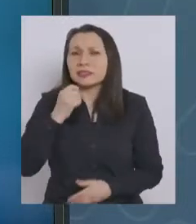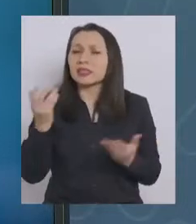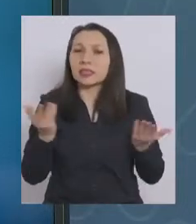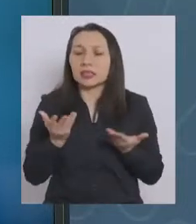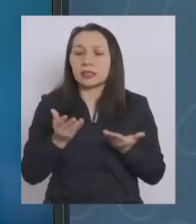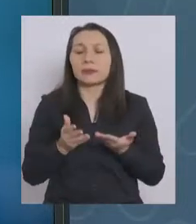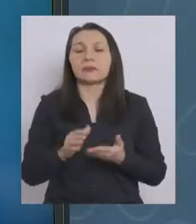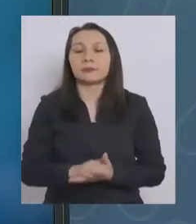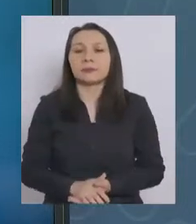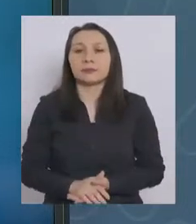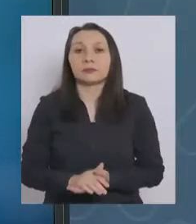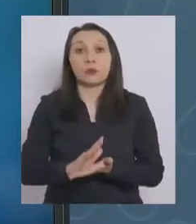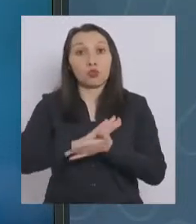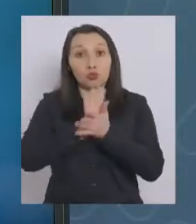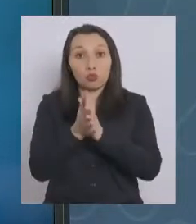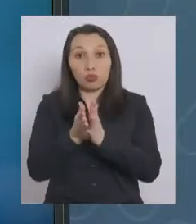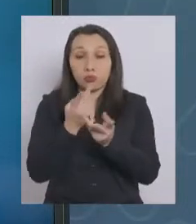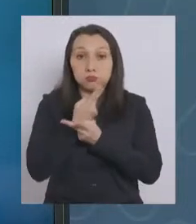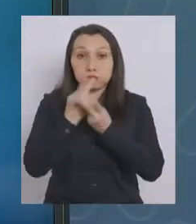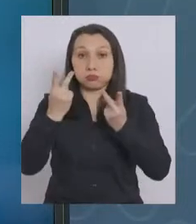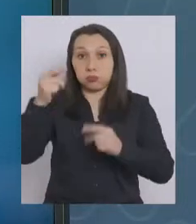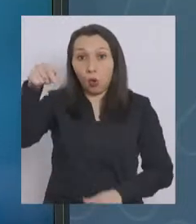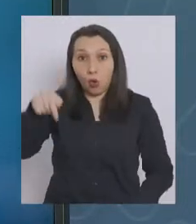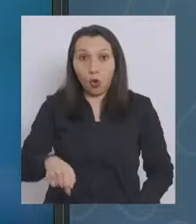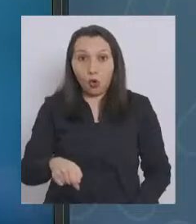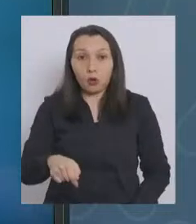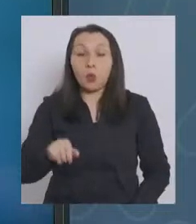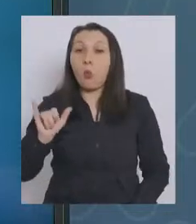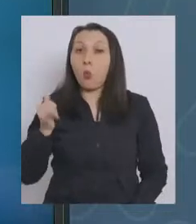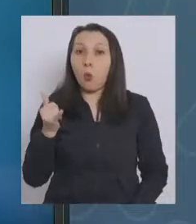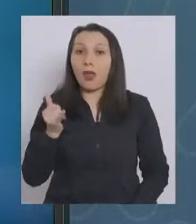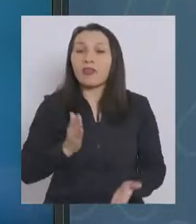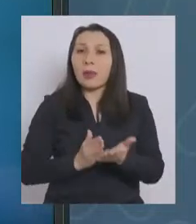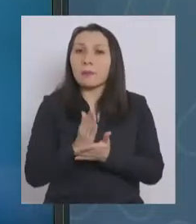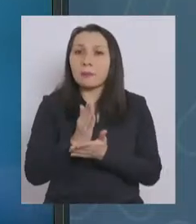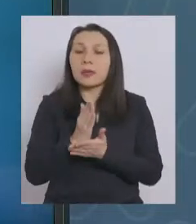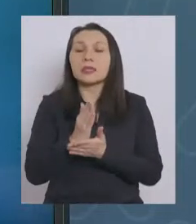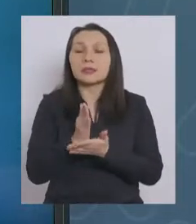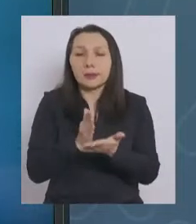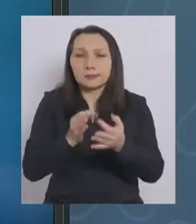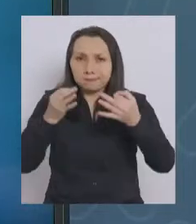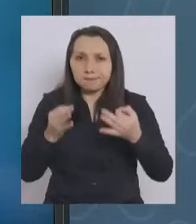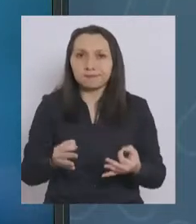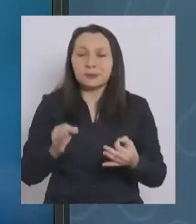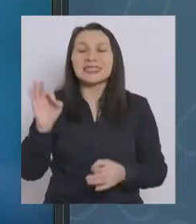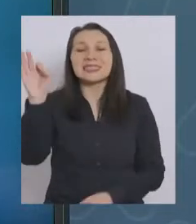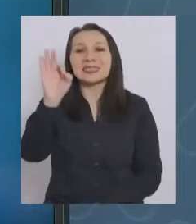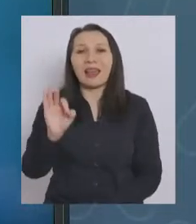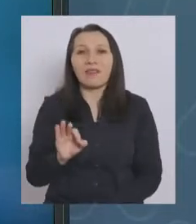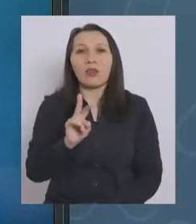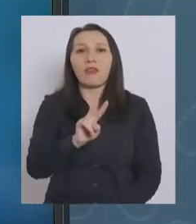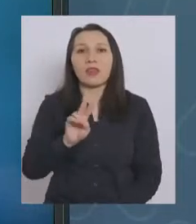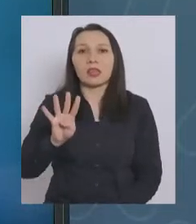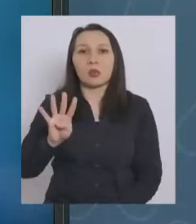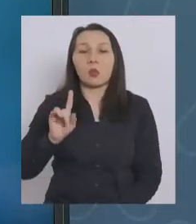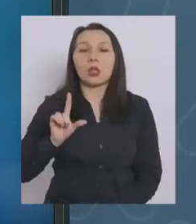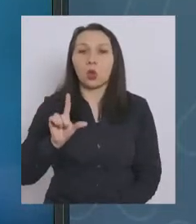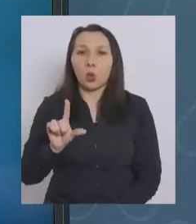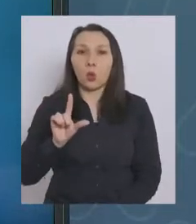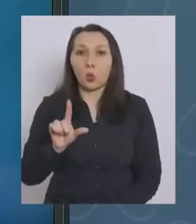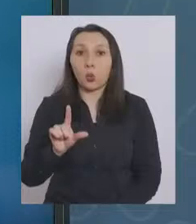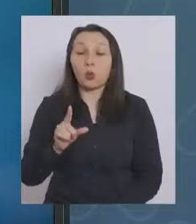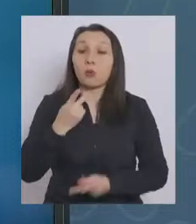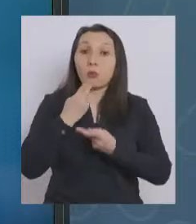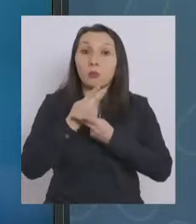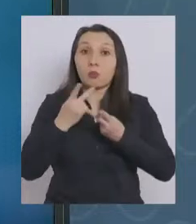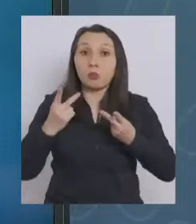que todo lo que anunciemos hoy día, jueves, va a comenzar a regir este sábado 24 de julio y lo